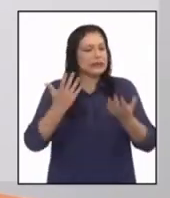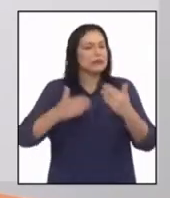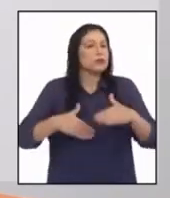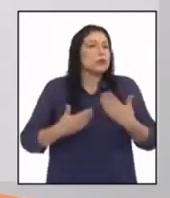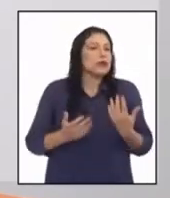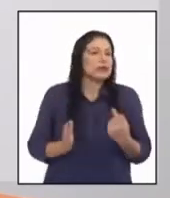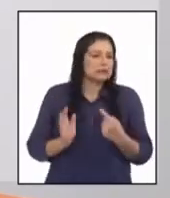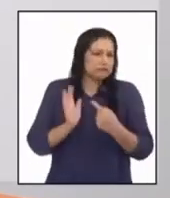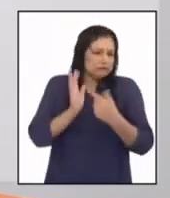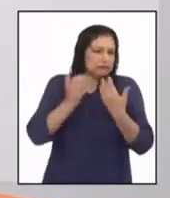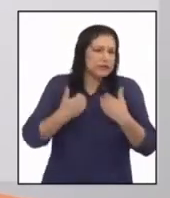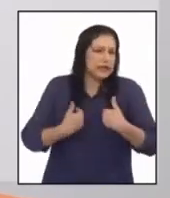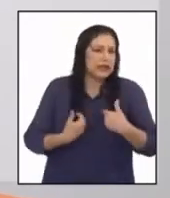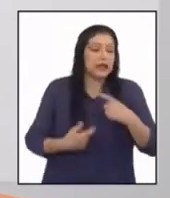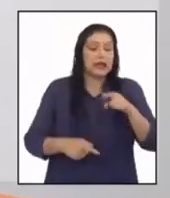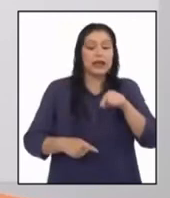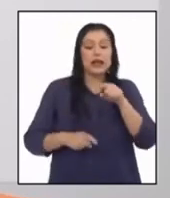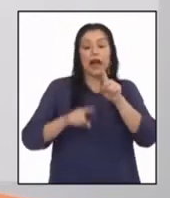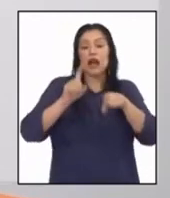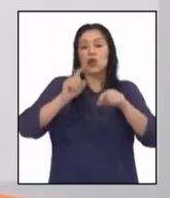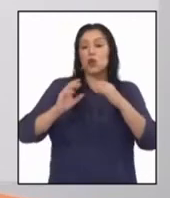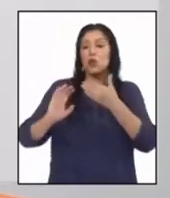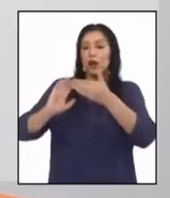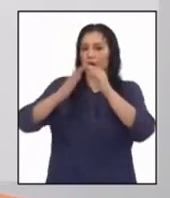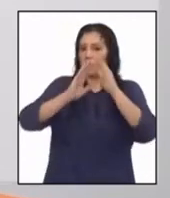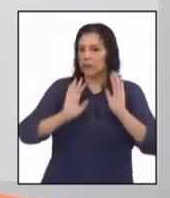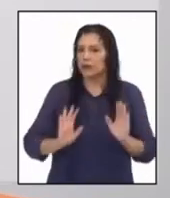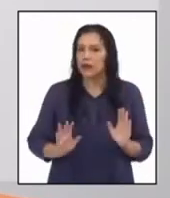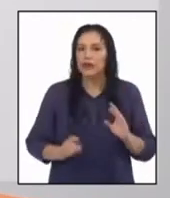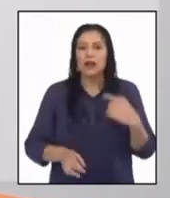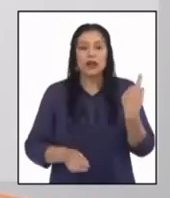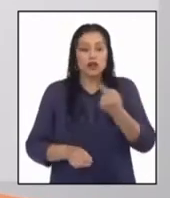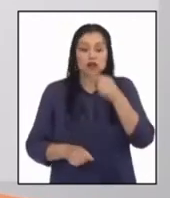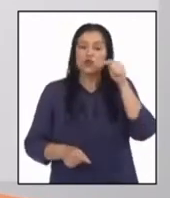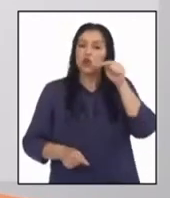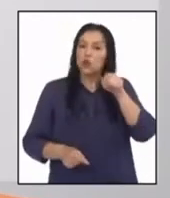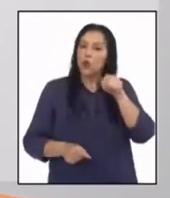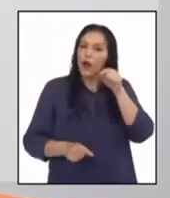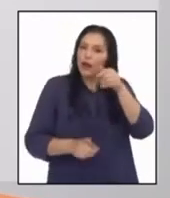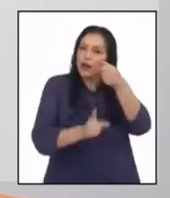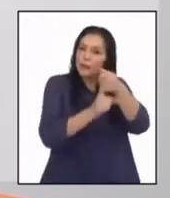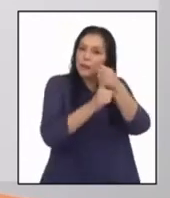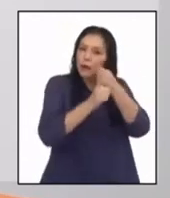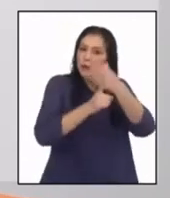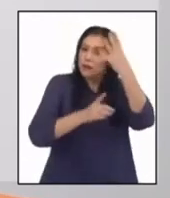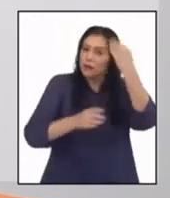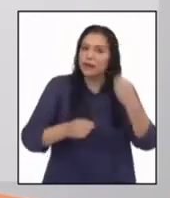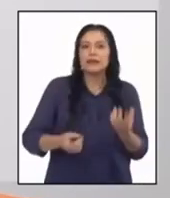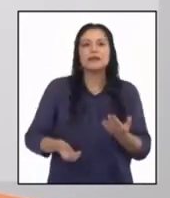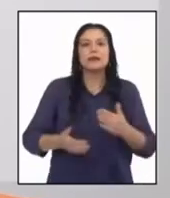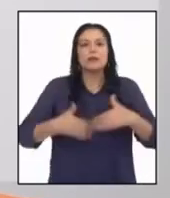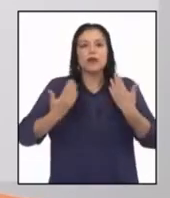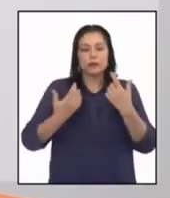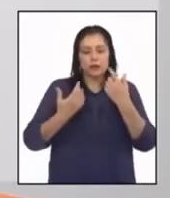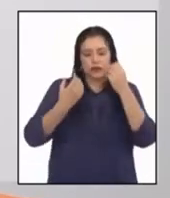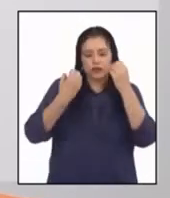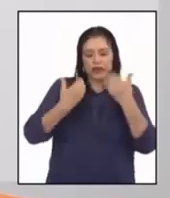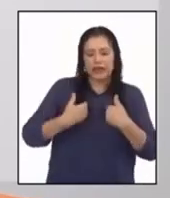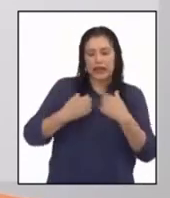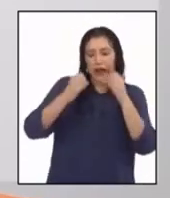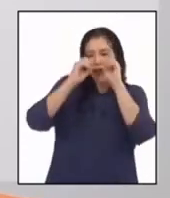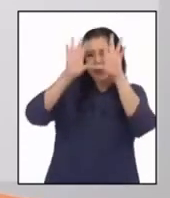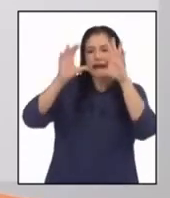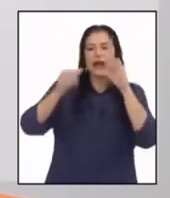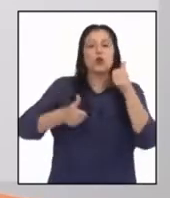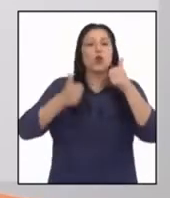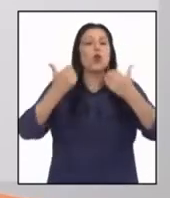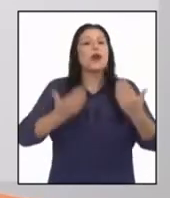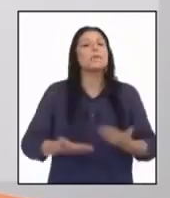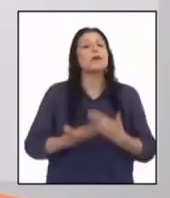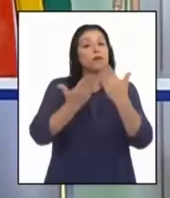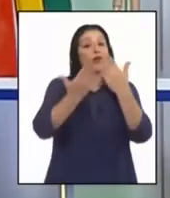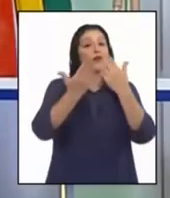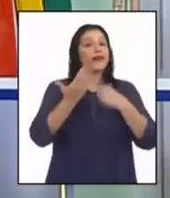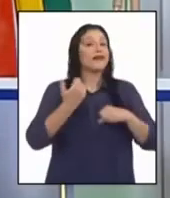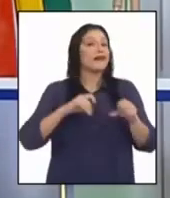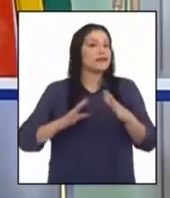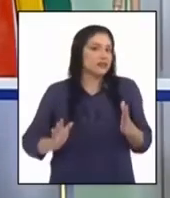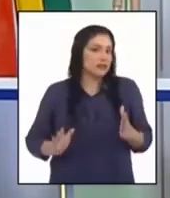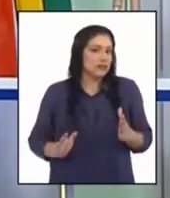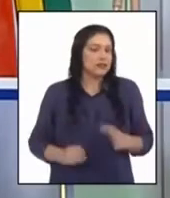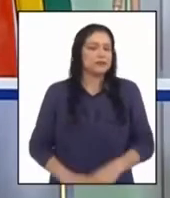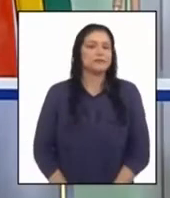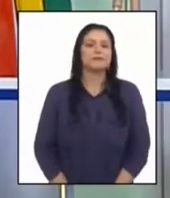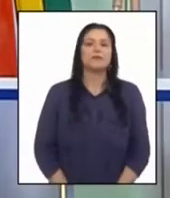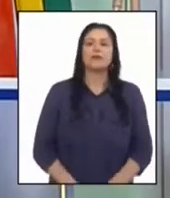presentarse en una comunidad. Solo en ese caso podemos tener el panorama claro para proponer acciones de mejora.